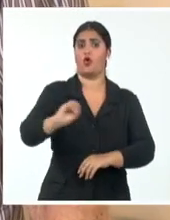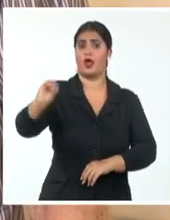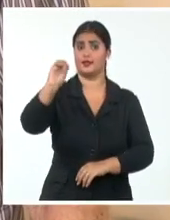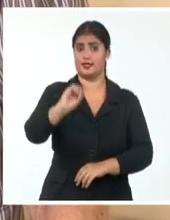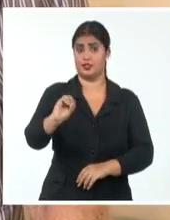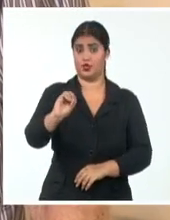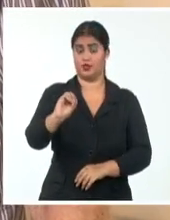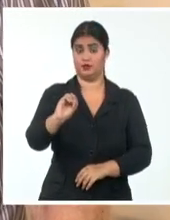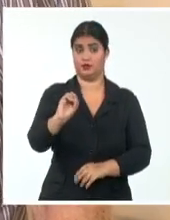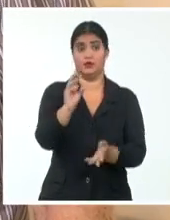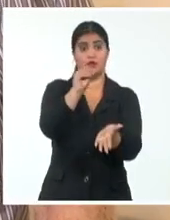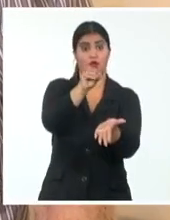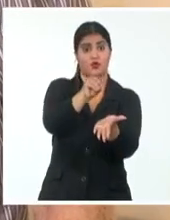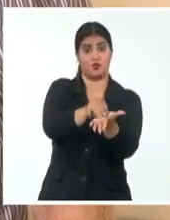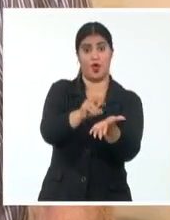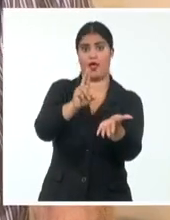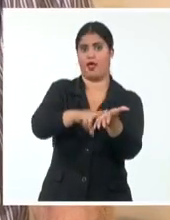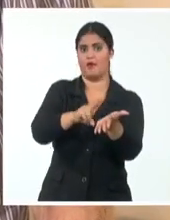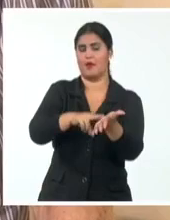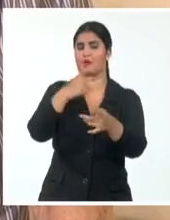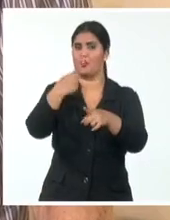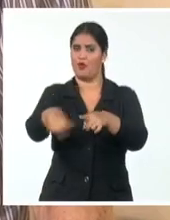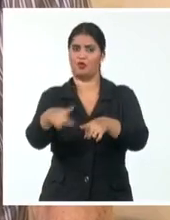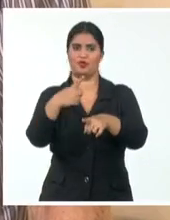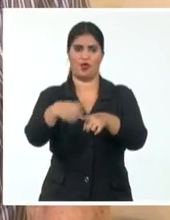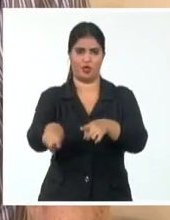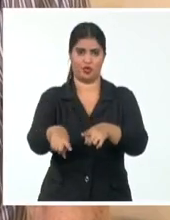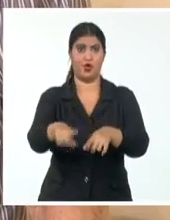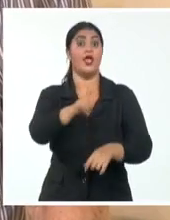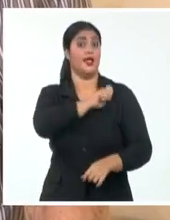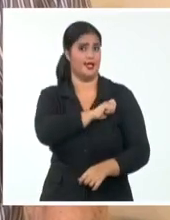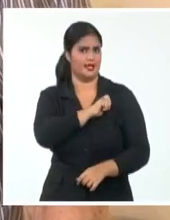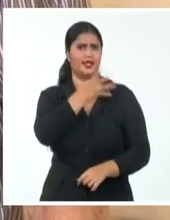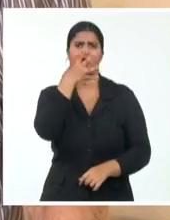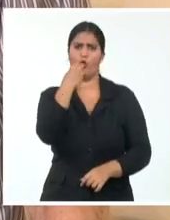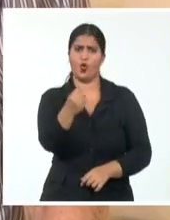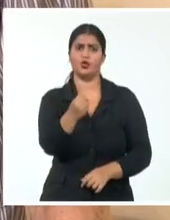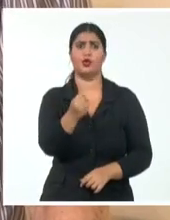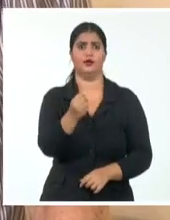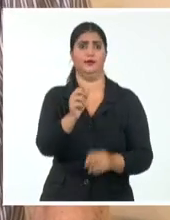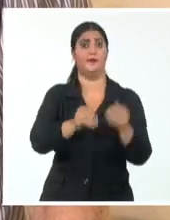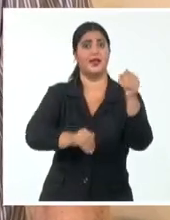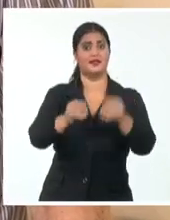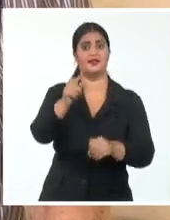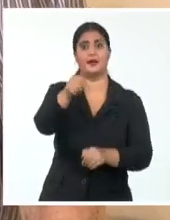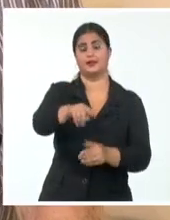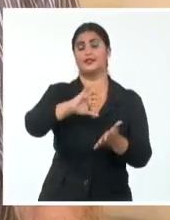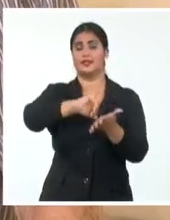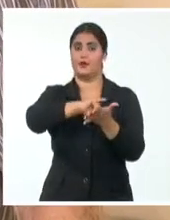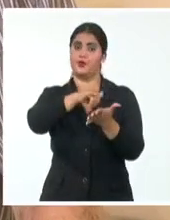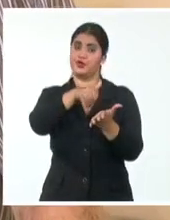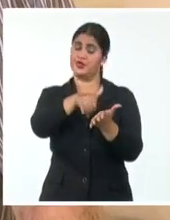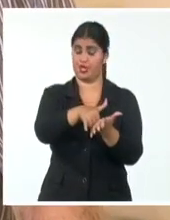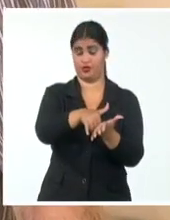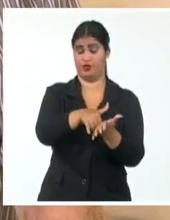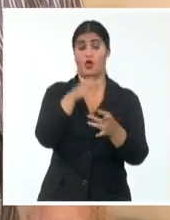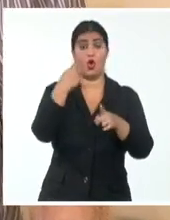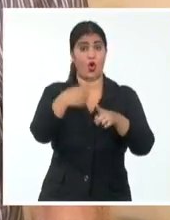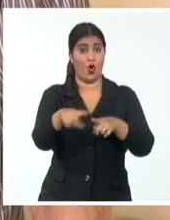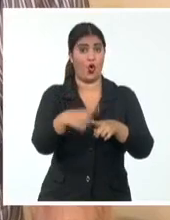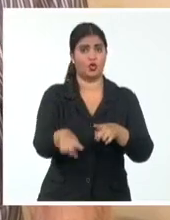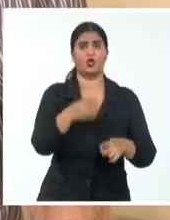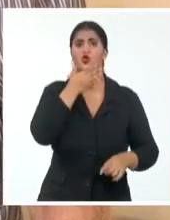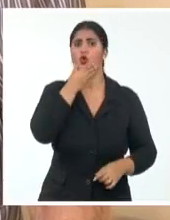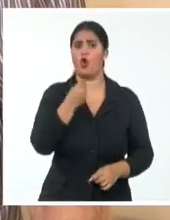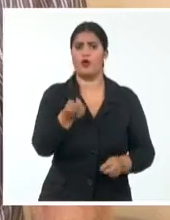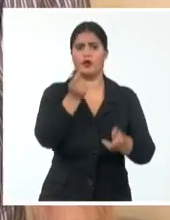escritores y artistas que a lo mejor no están en la asociación o no están en la asociación, porque no son propiamente escritores o artistas, sino que